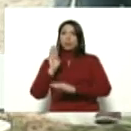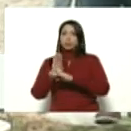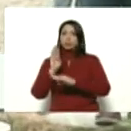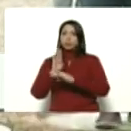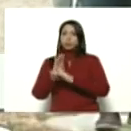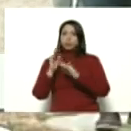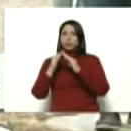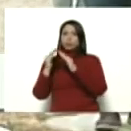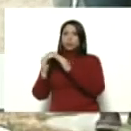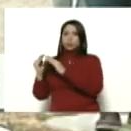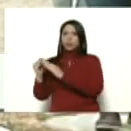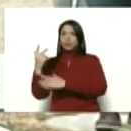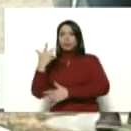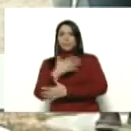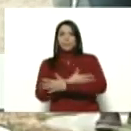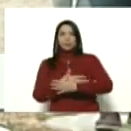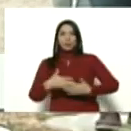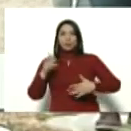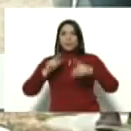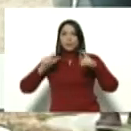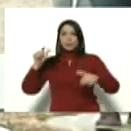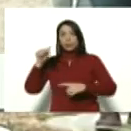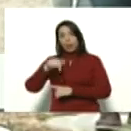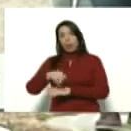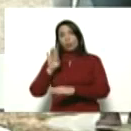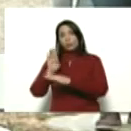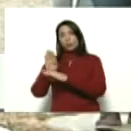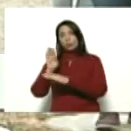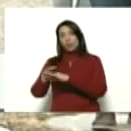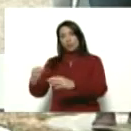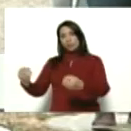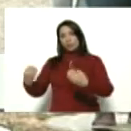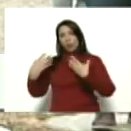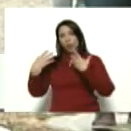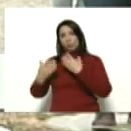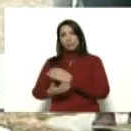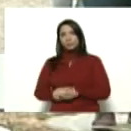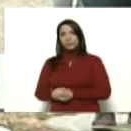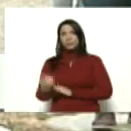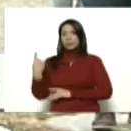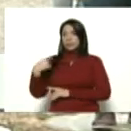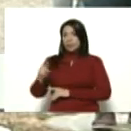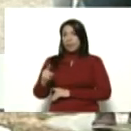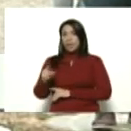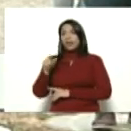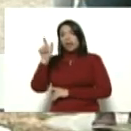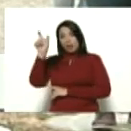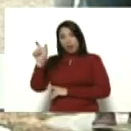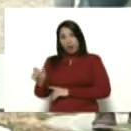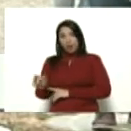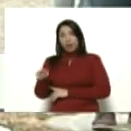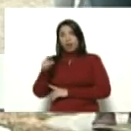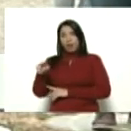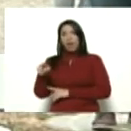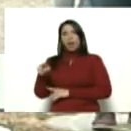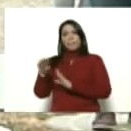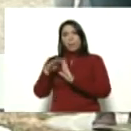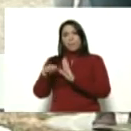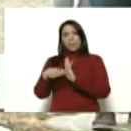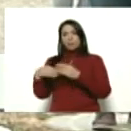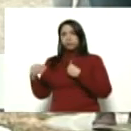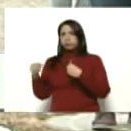3 millones de personas hoy se pueden proteger del virus y tienen en ella y en las medidas de flexibilización